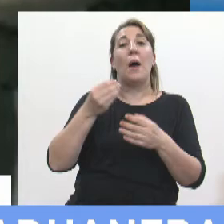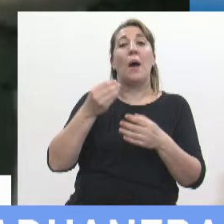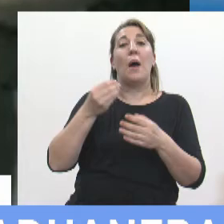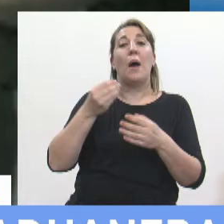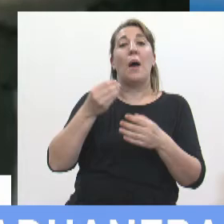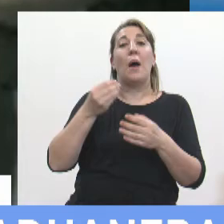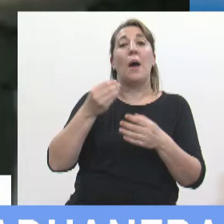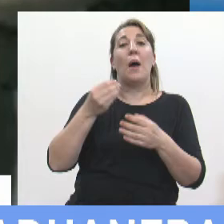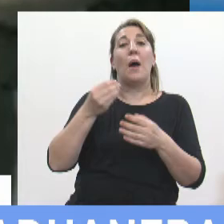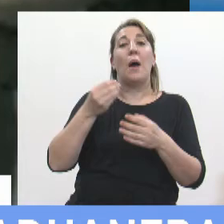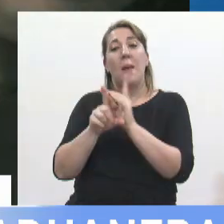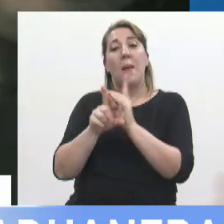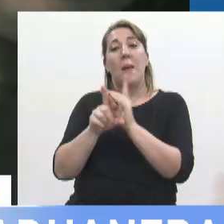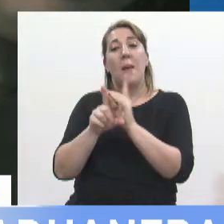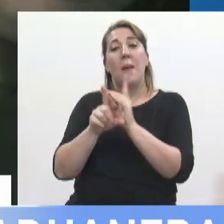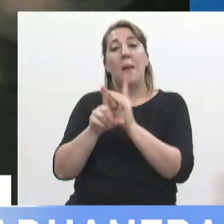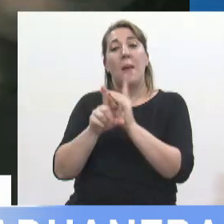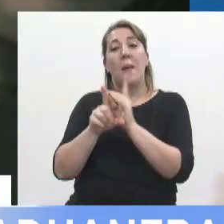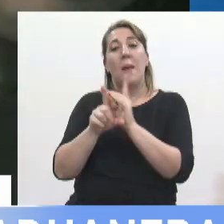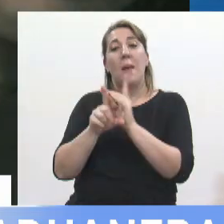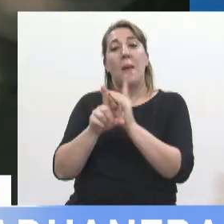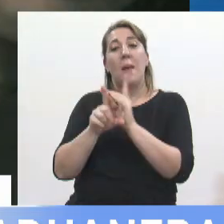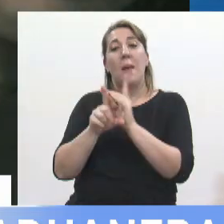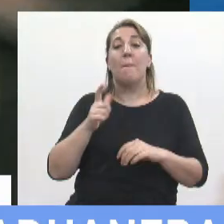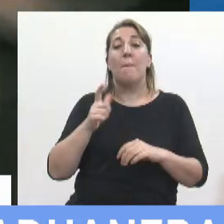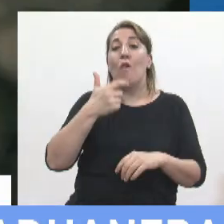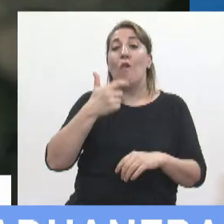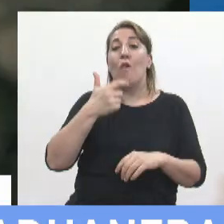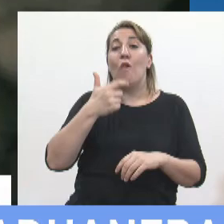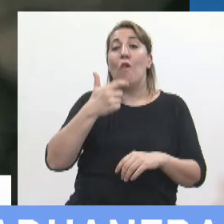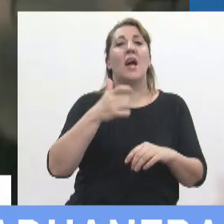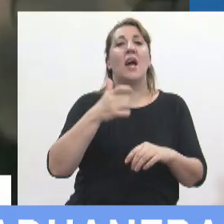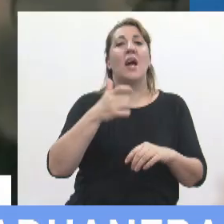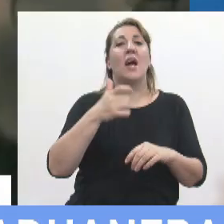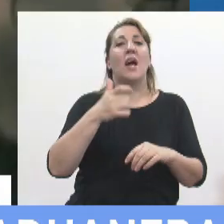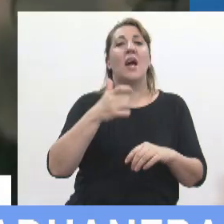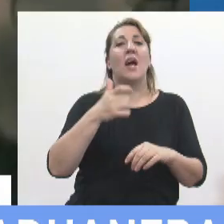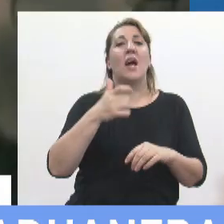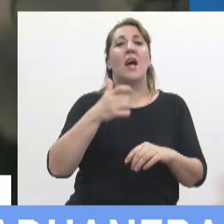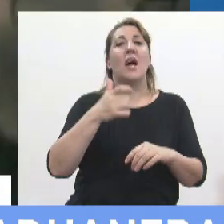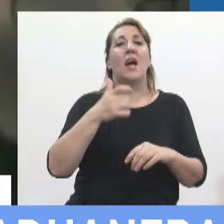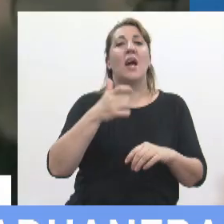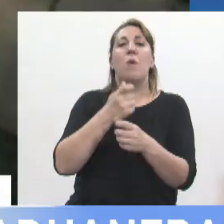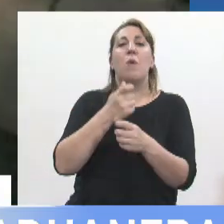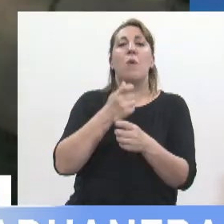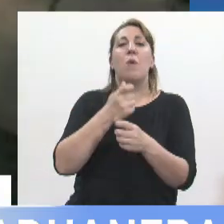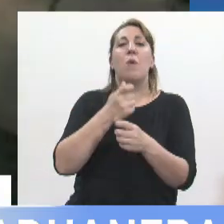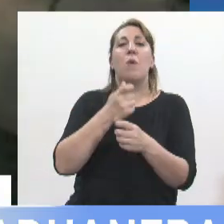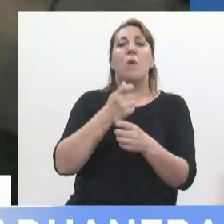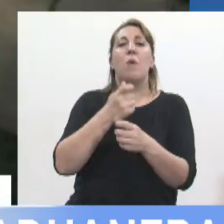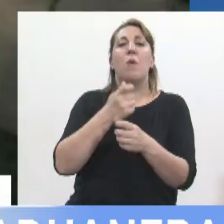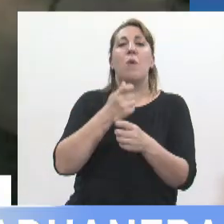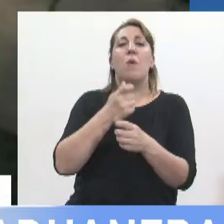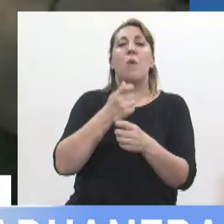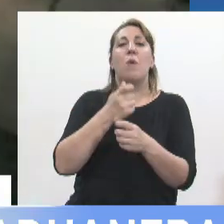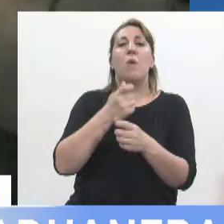benigna de idéntico nivel y en adelante nadie podrá ser combinado a pagar antes de la elevación a juicio